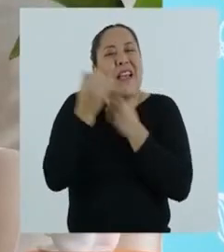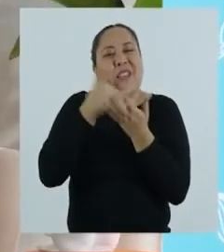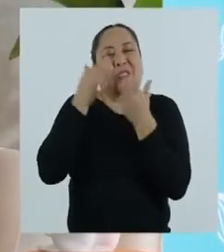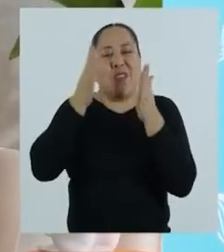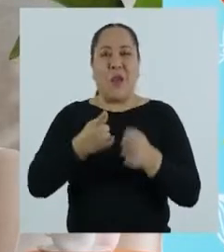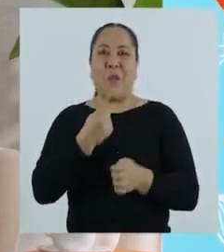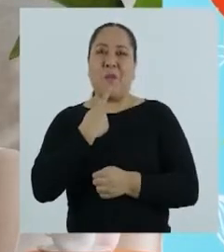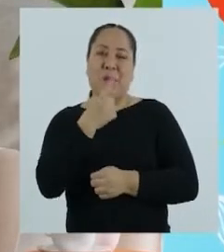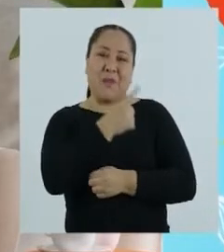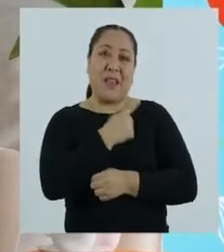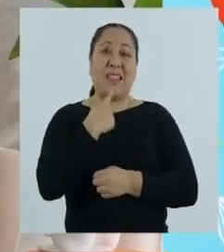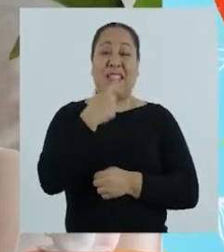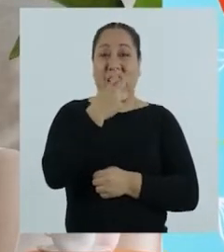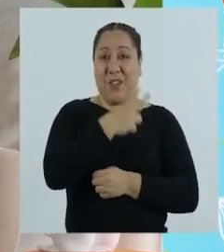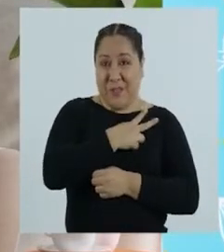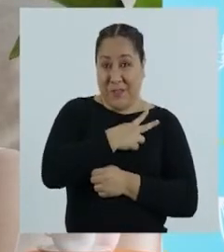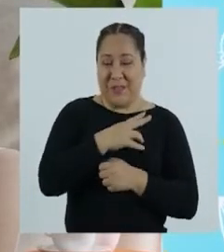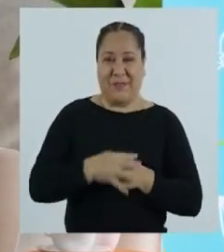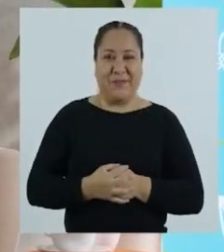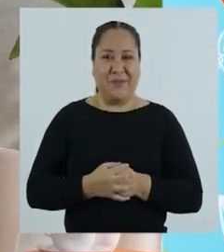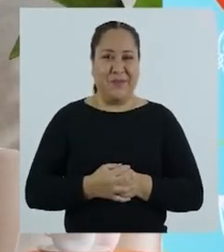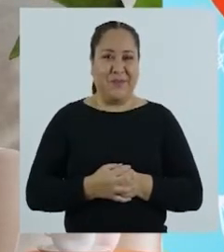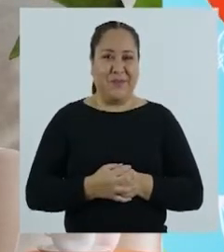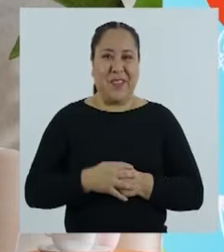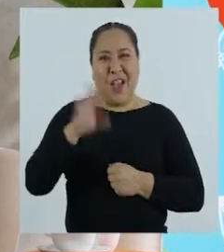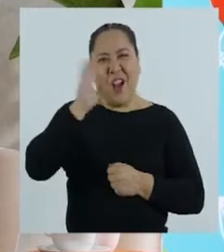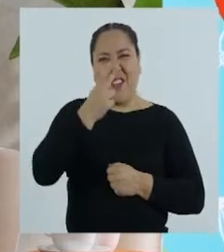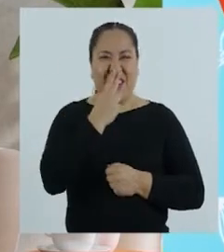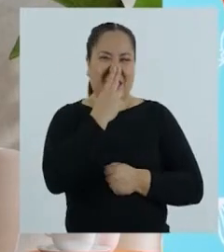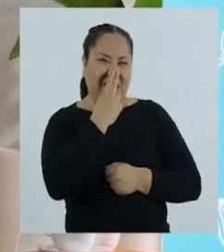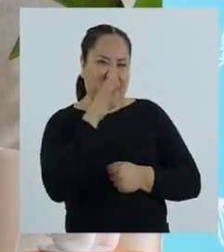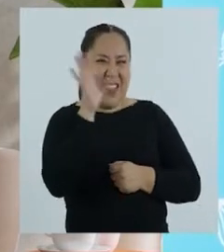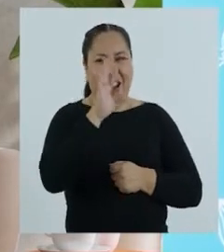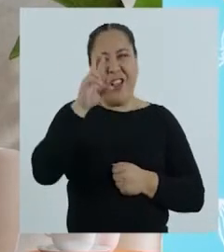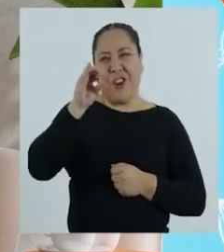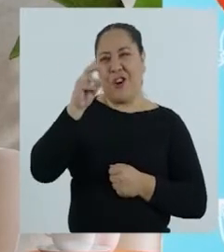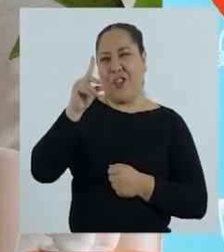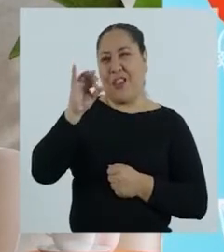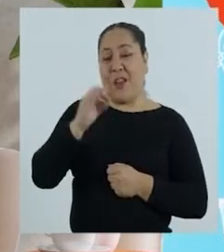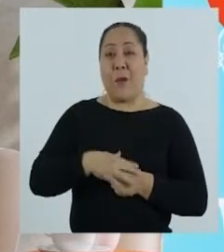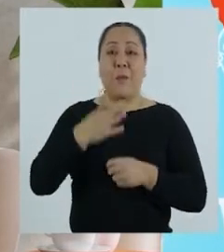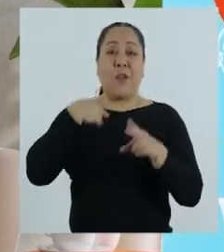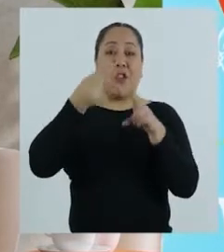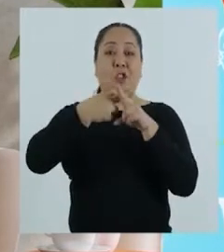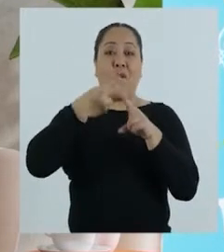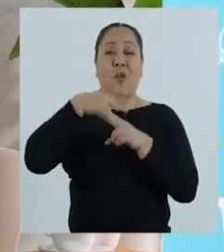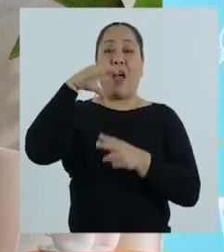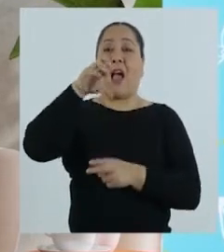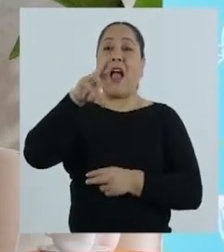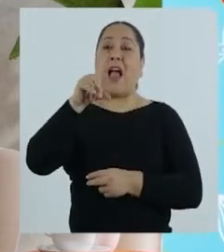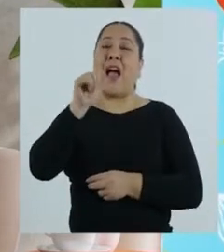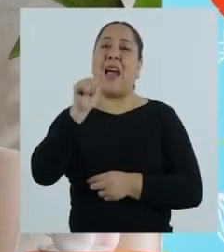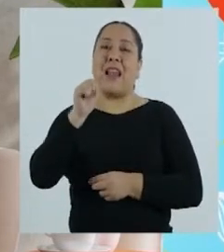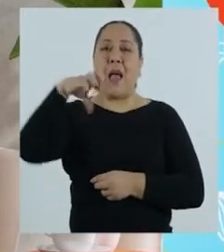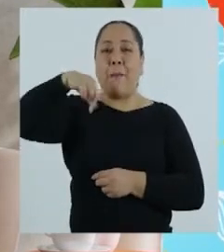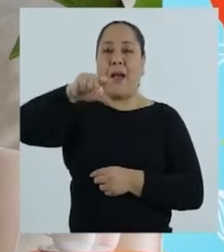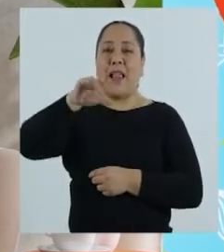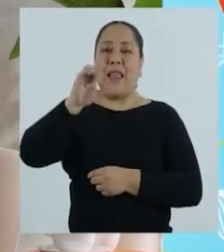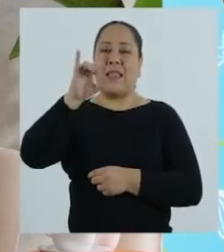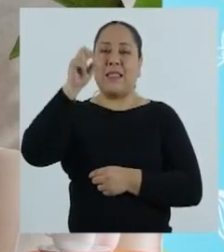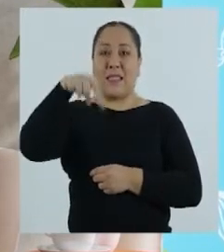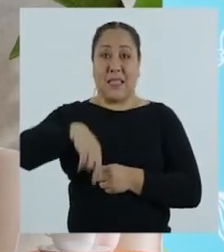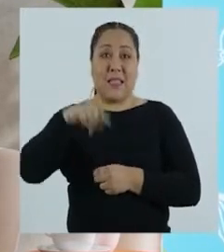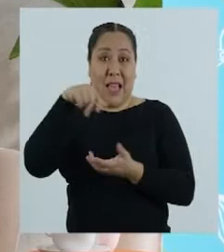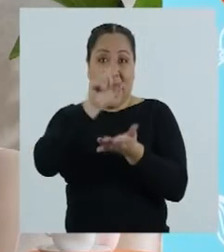queridos estudiantes de primero y segundo de secundaria. ¡Hola, Tocino y Rodrigo! Mi nombre es Carla